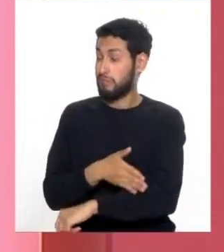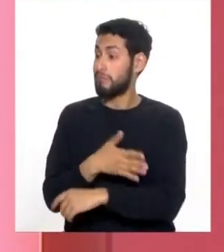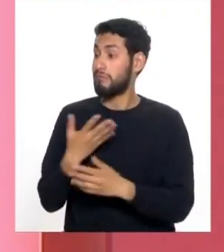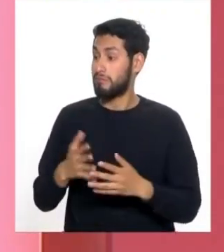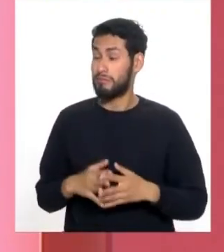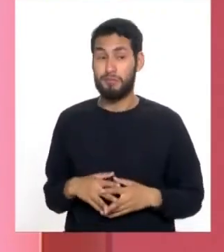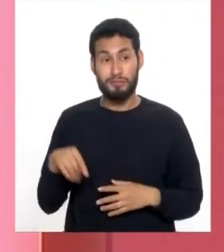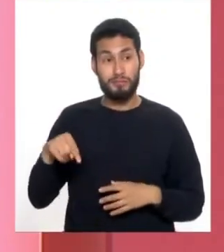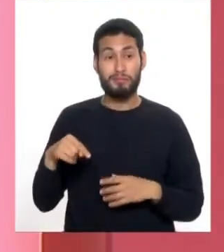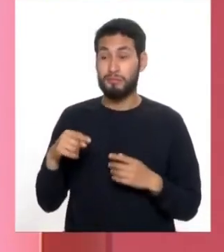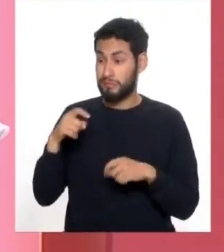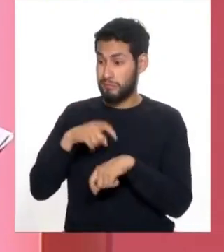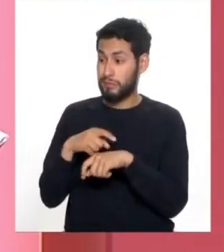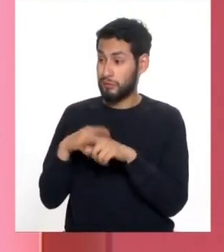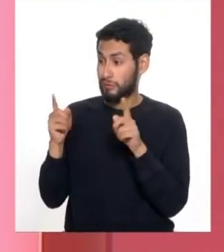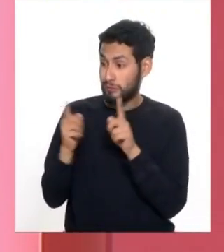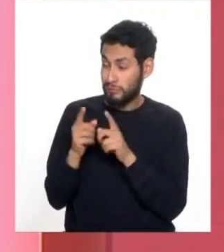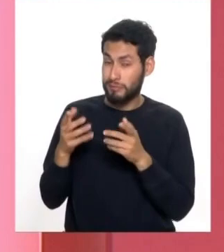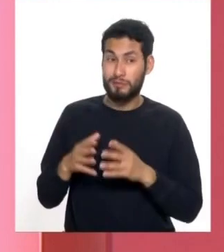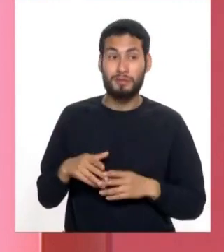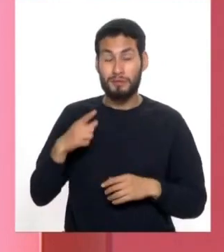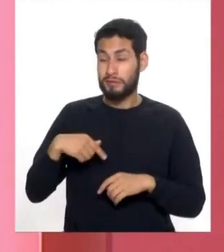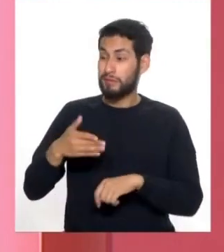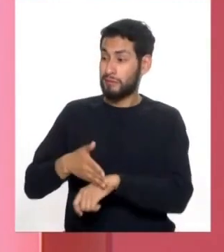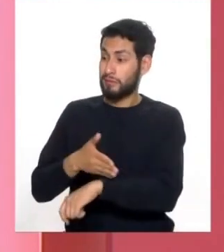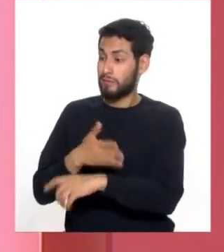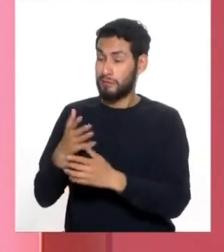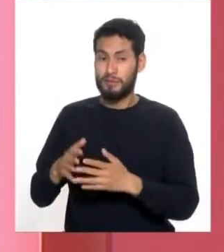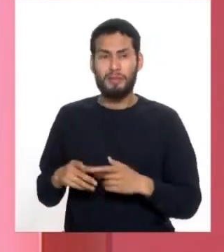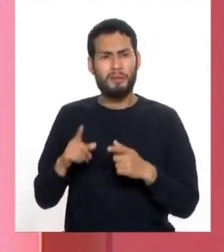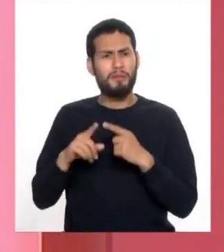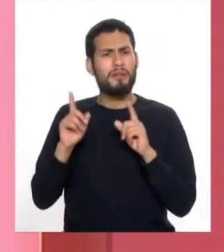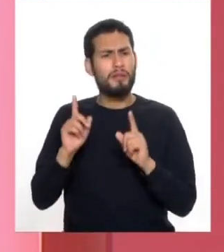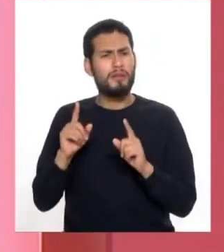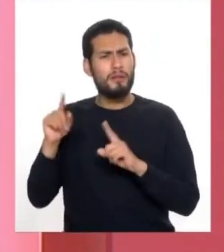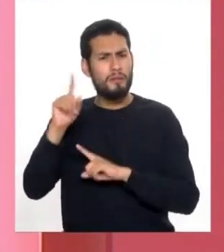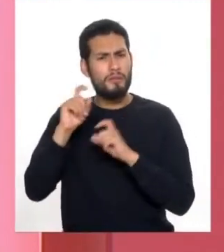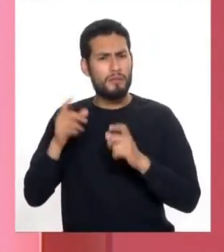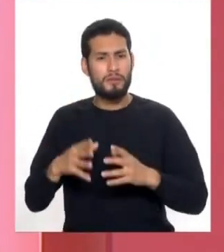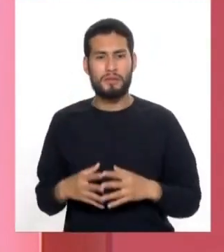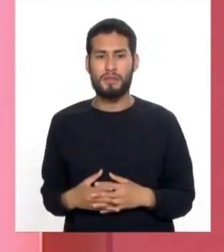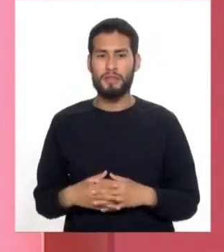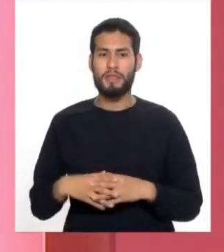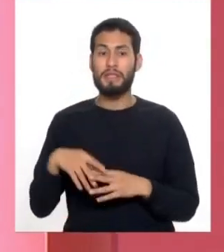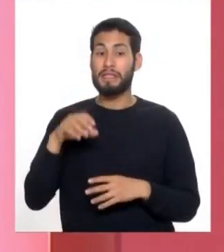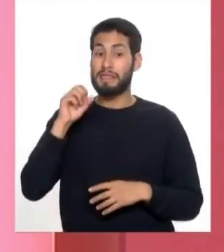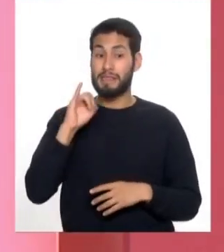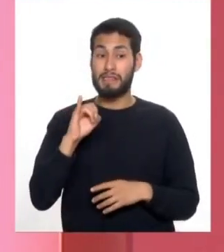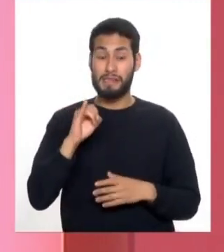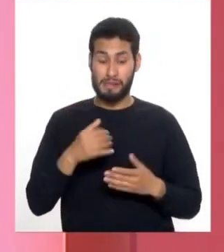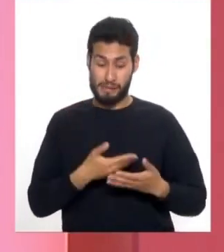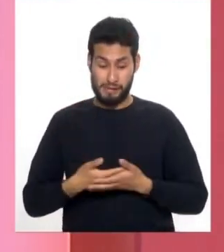se acorta el tiempo, se acorta también el tiempo de recuperación, pero aquí viene la pregunta, si un recién nacido tiene una catarata, ¿a qué